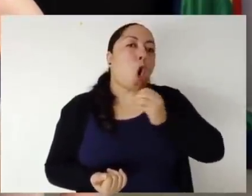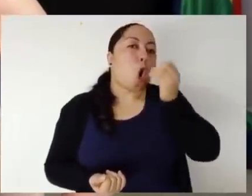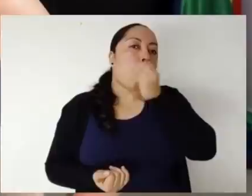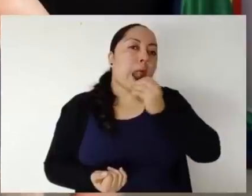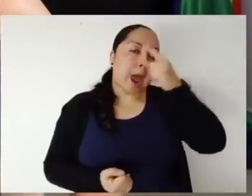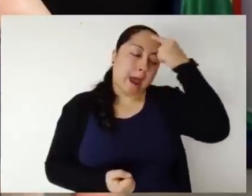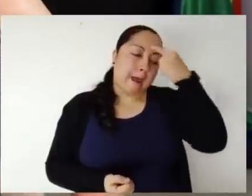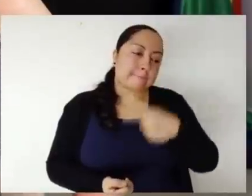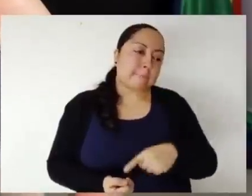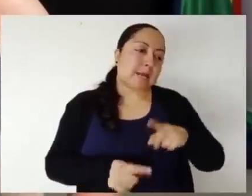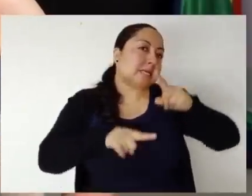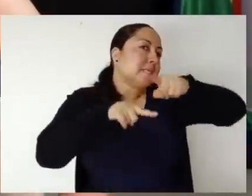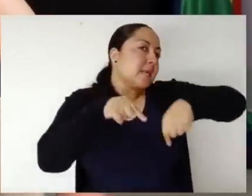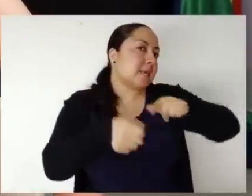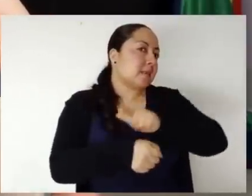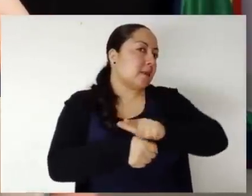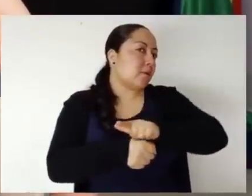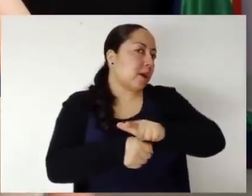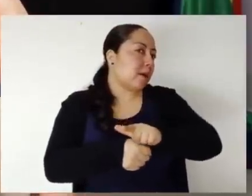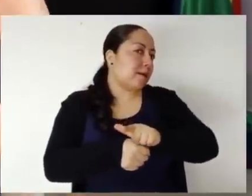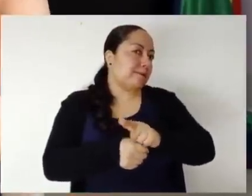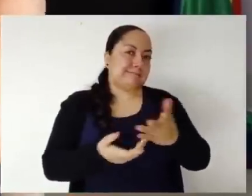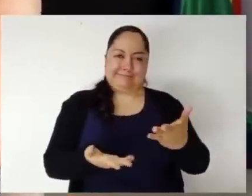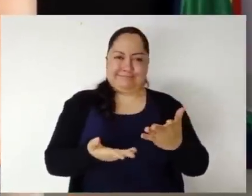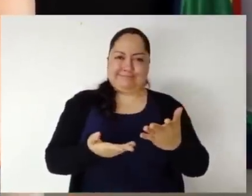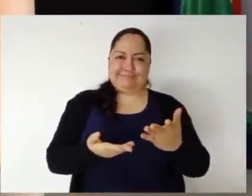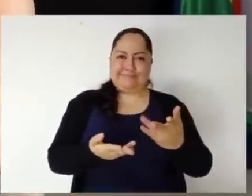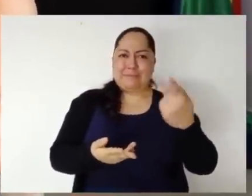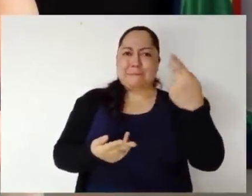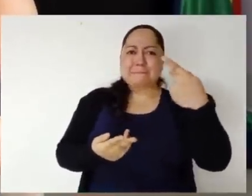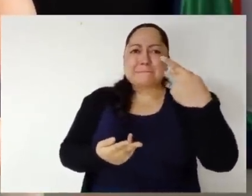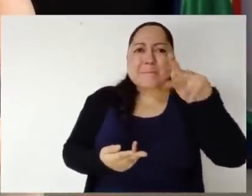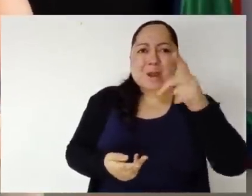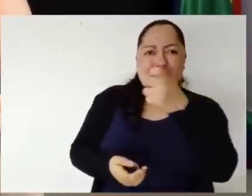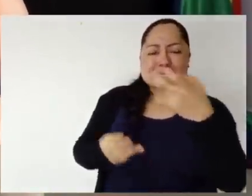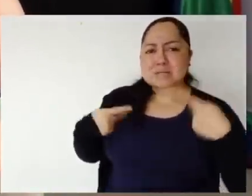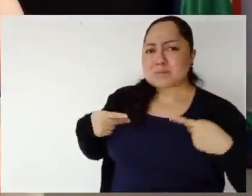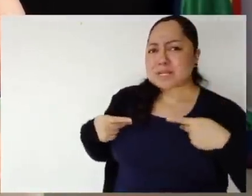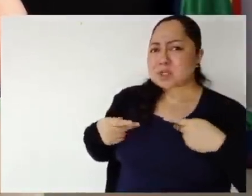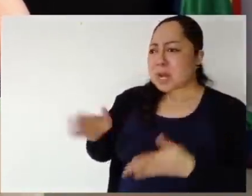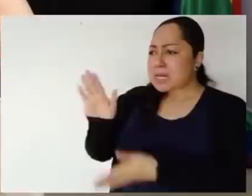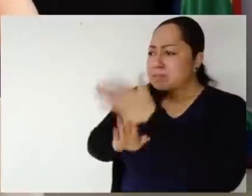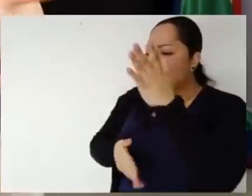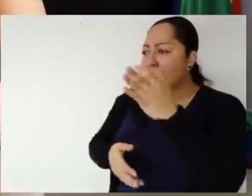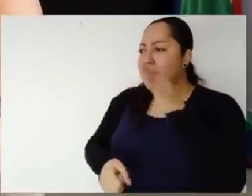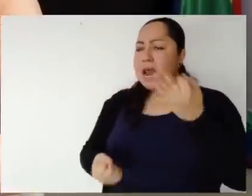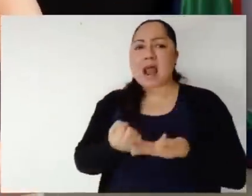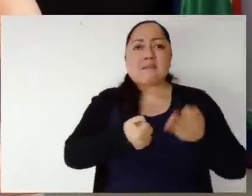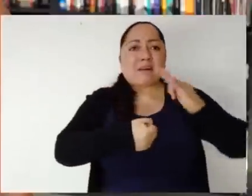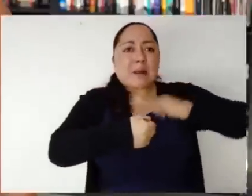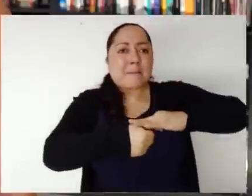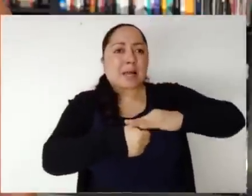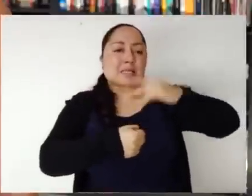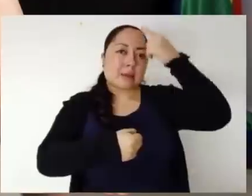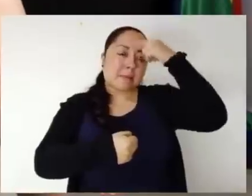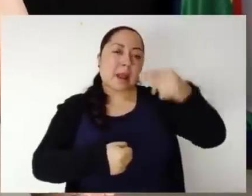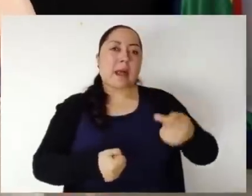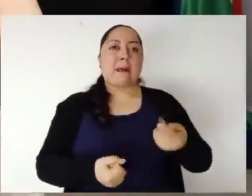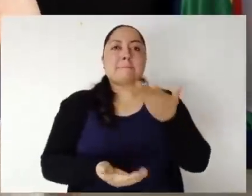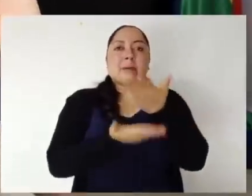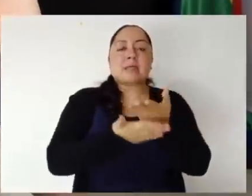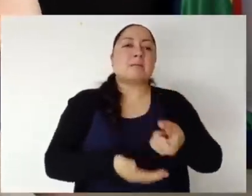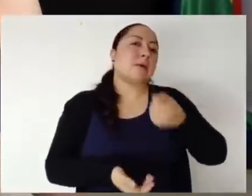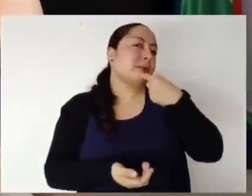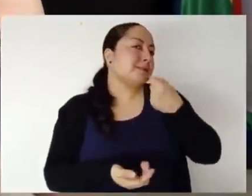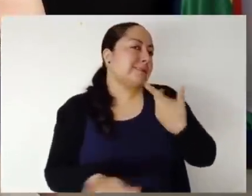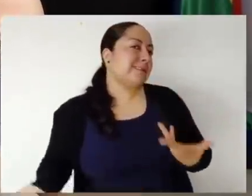en la puerta, carpeta en la mesa, iglesia para pedirle novios al nieto, van a la farmacia y piden todo tipo de curas y pastillas que brutas que alguien les diga